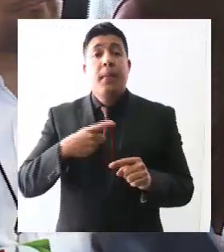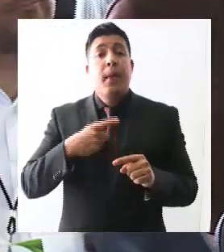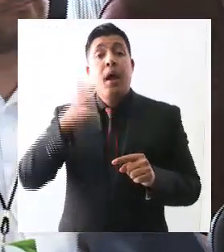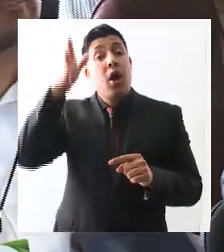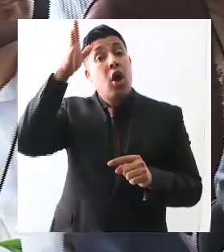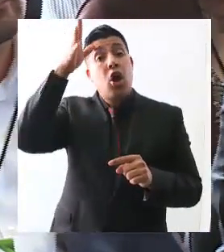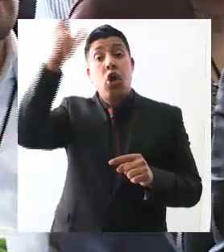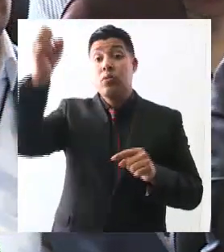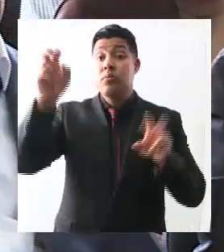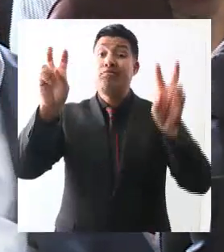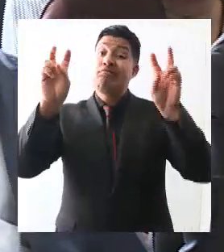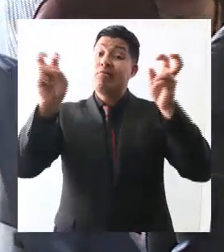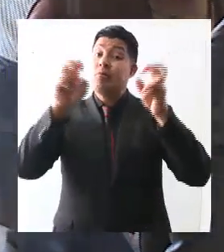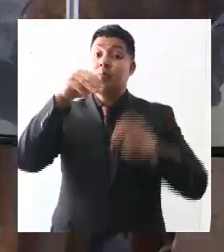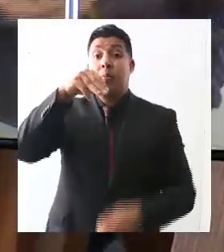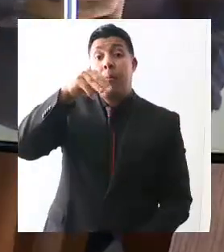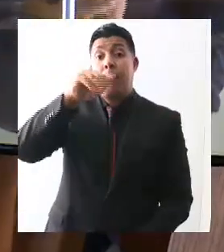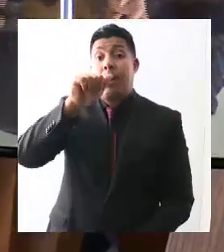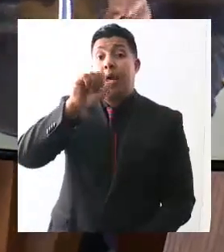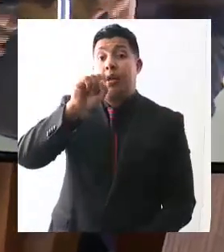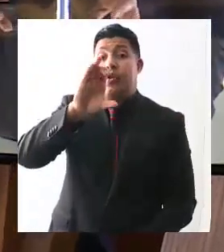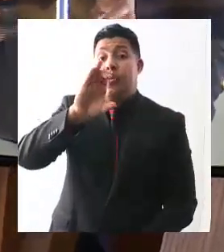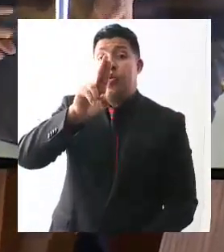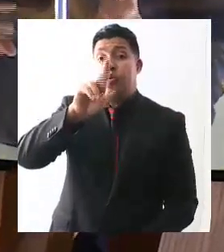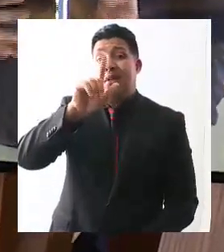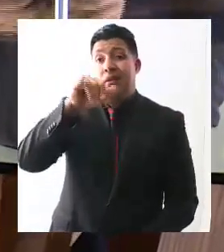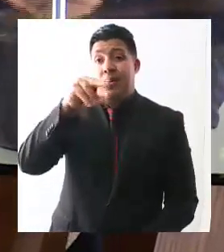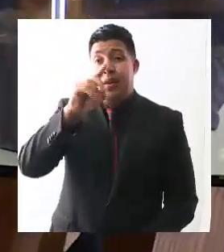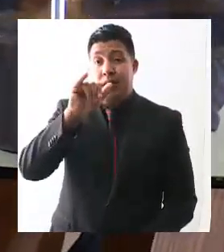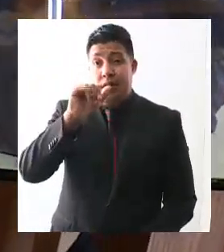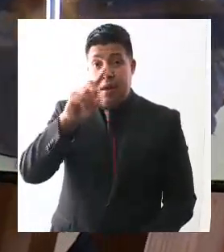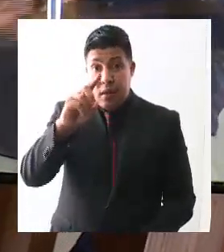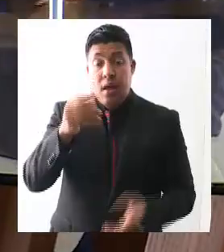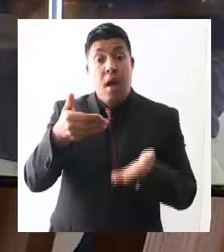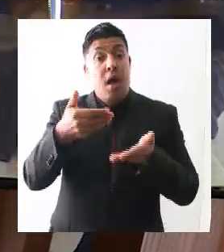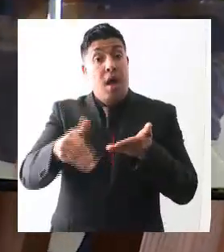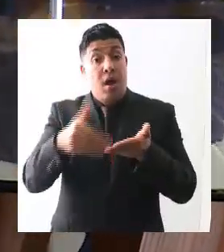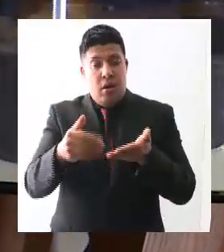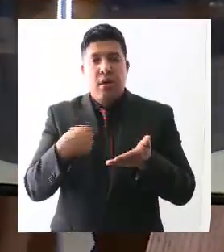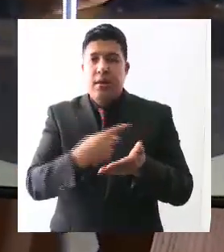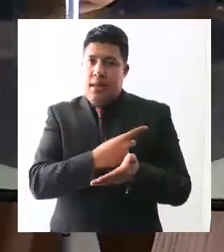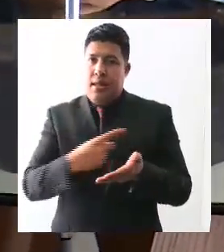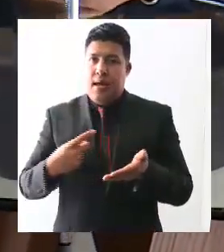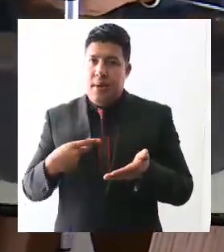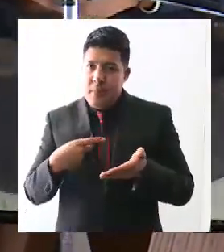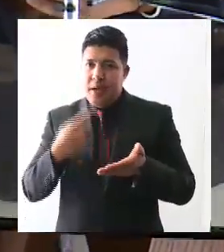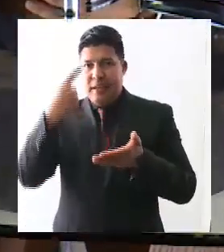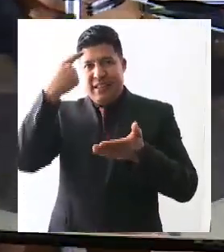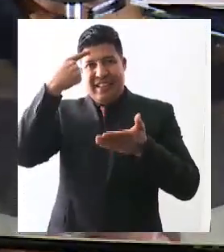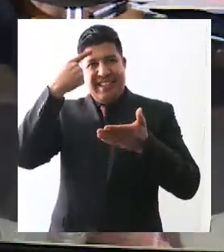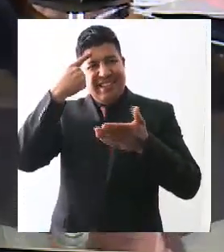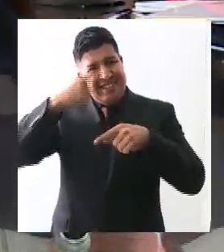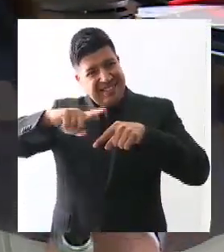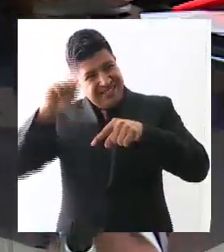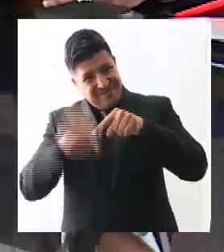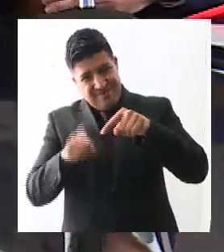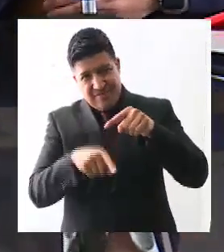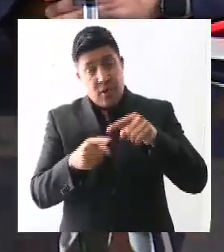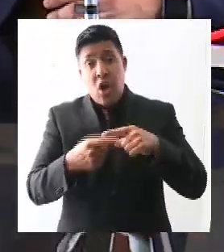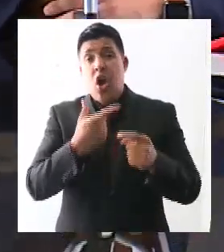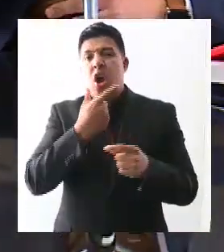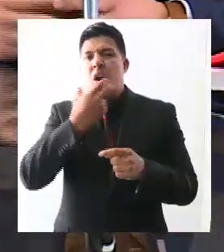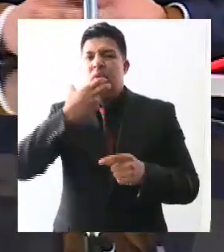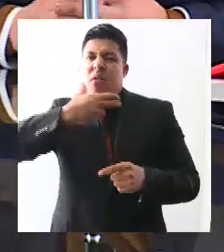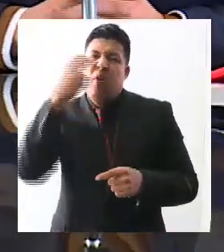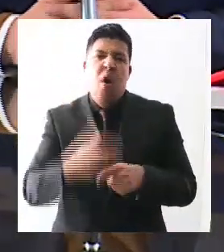es extraordinario el resultado que estamos teniendo el trabajar hoy con los generadores de violencia para erradicar esa cultura machista que existe y que